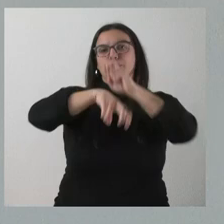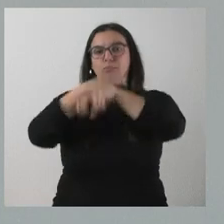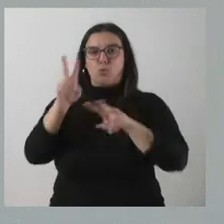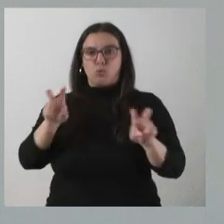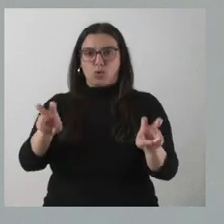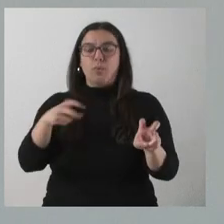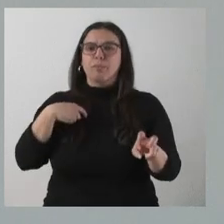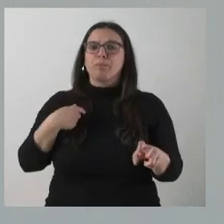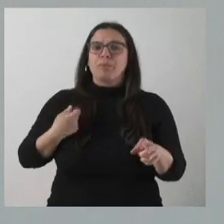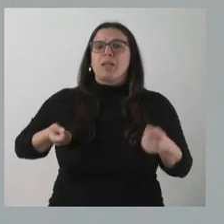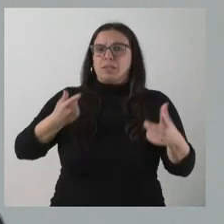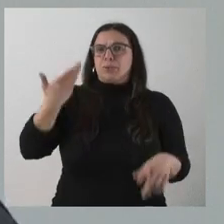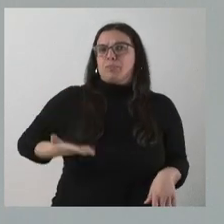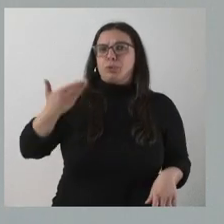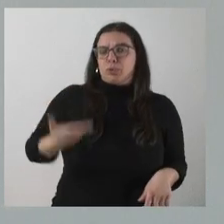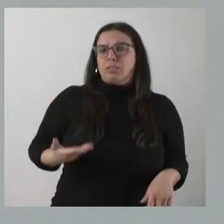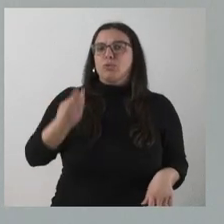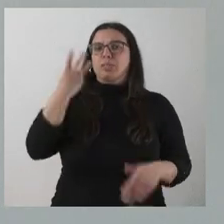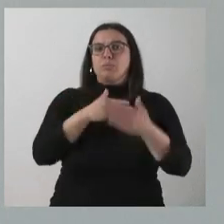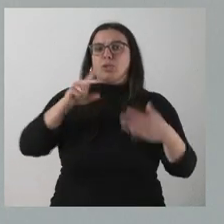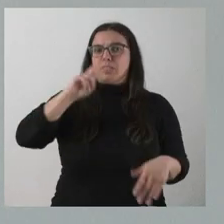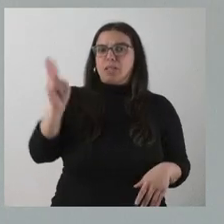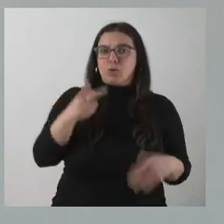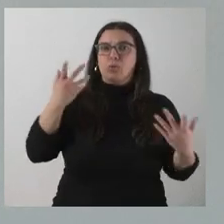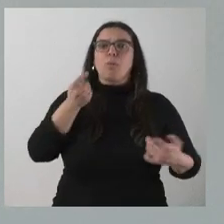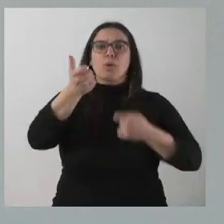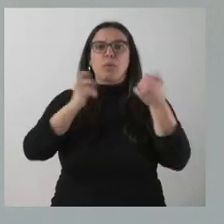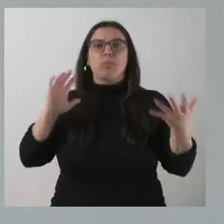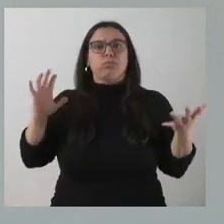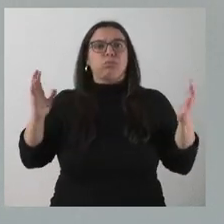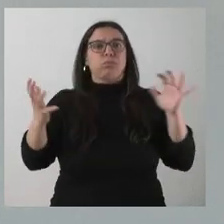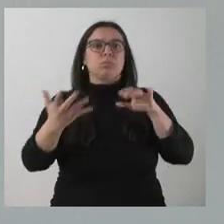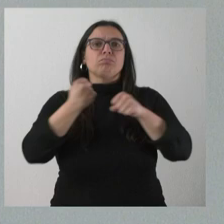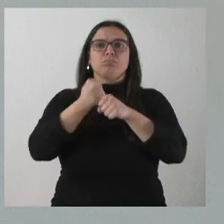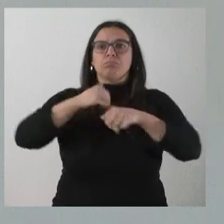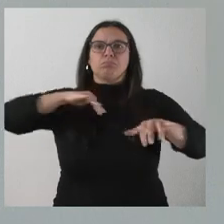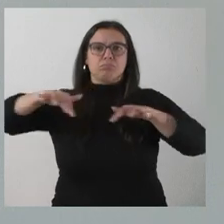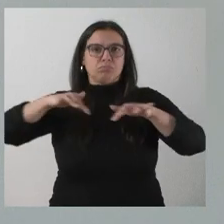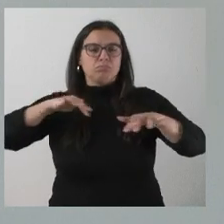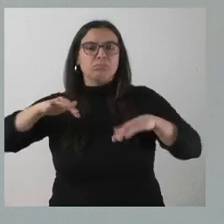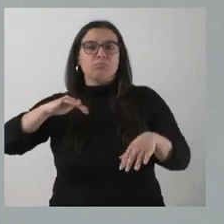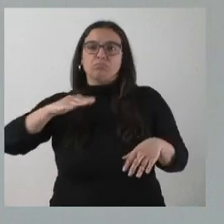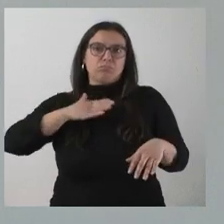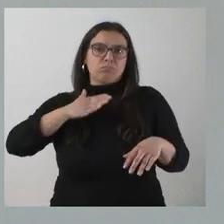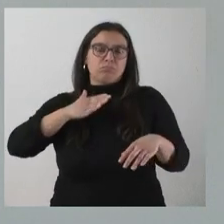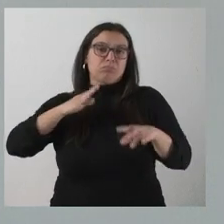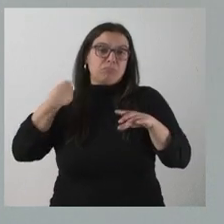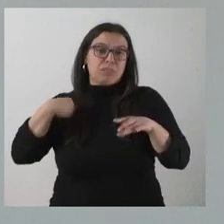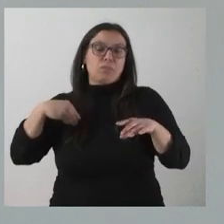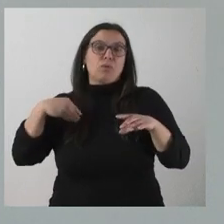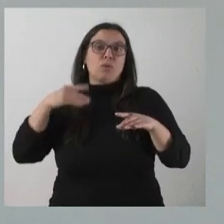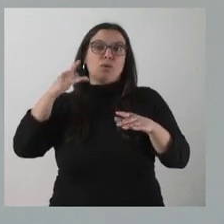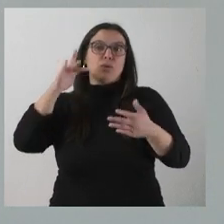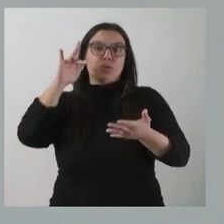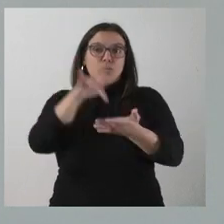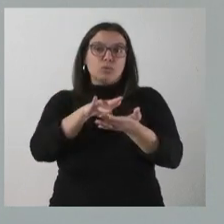importante. Son tres millones de euros que nos permite ir volviendo a una cierta actividad propia previa a la realización